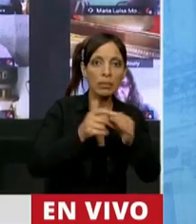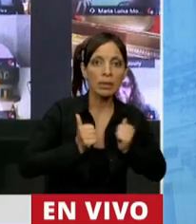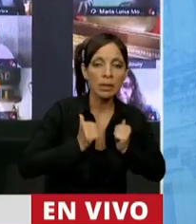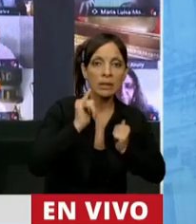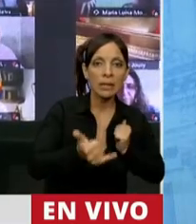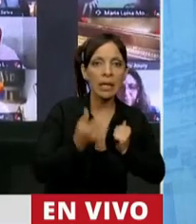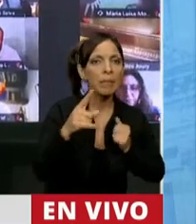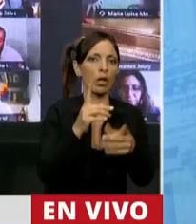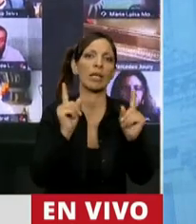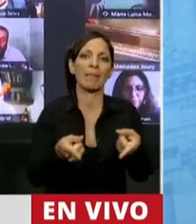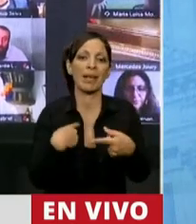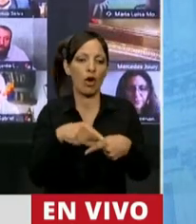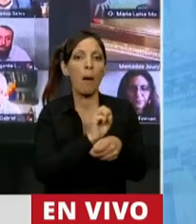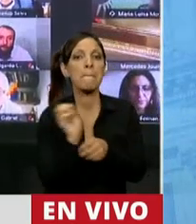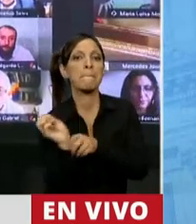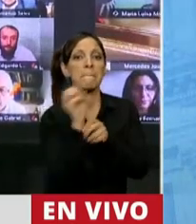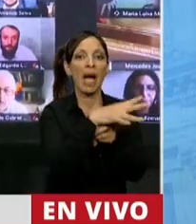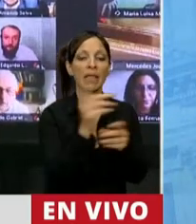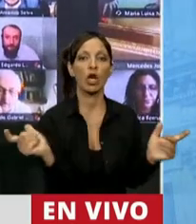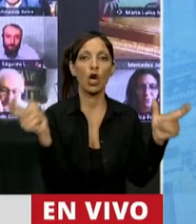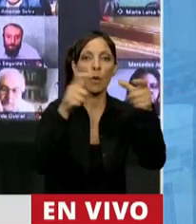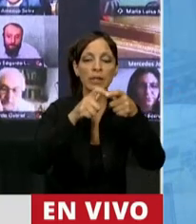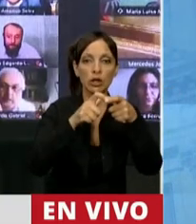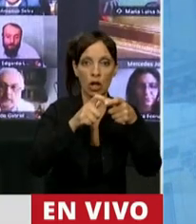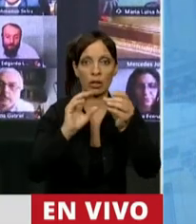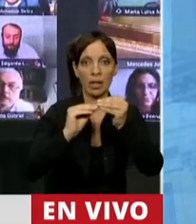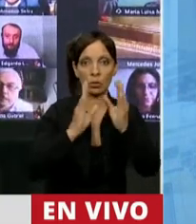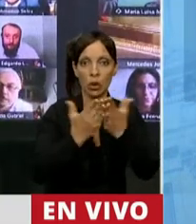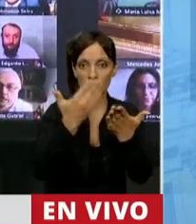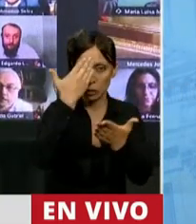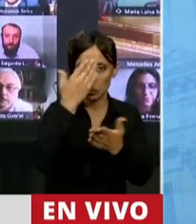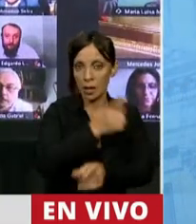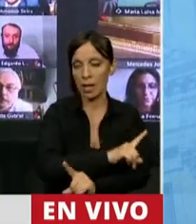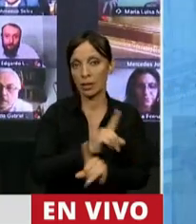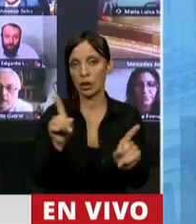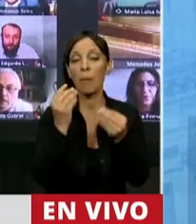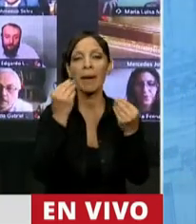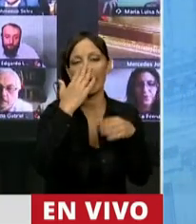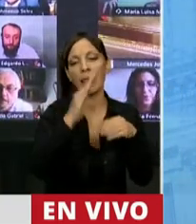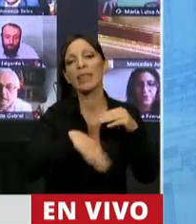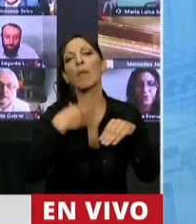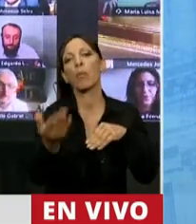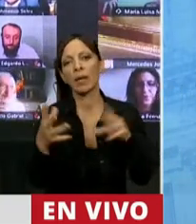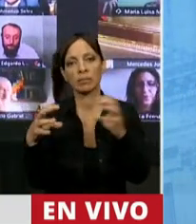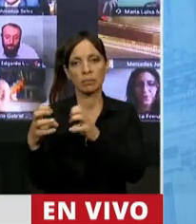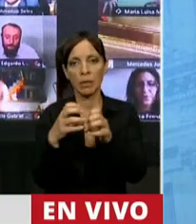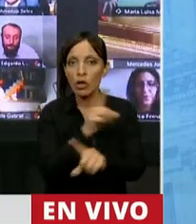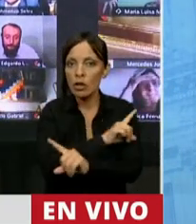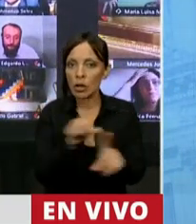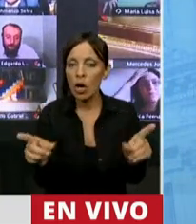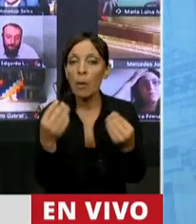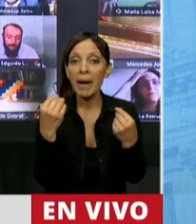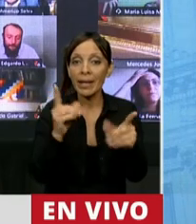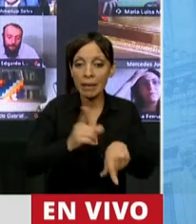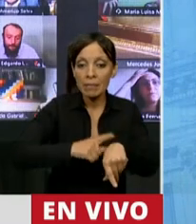pidiéndole que no envíe esto a la Comisión de Asuntos Constitucionales para su posterior tratamiento, sino para que en el